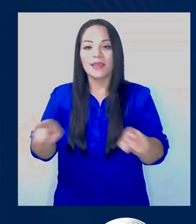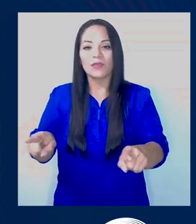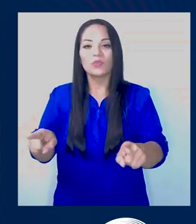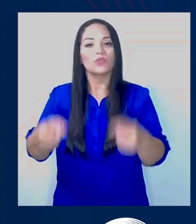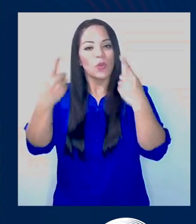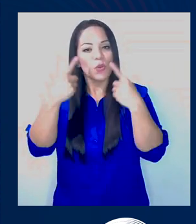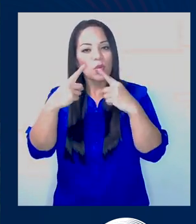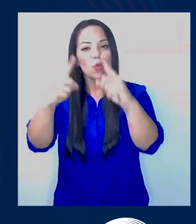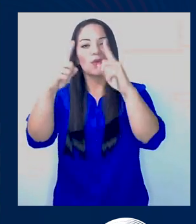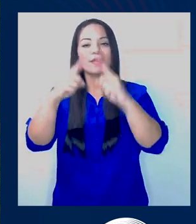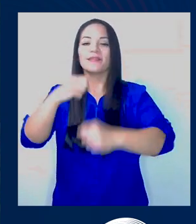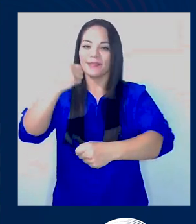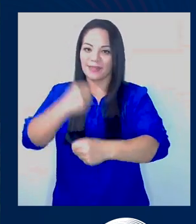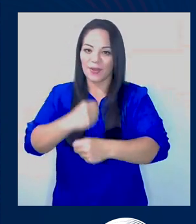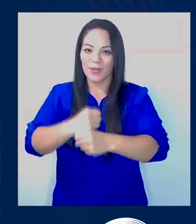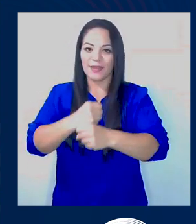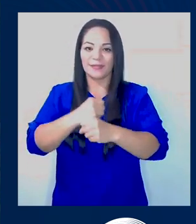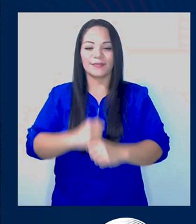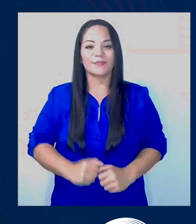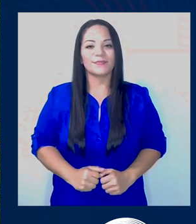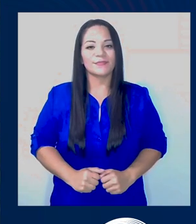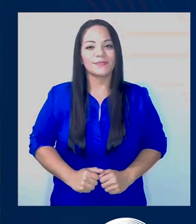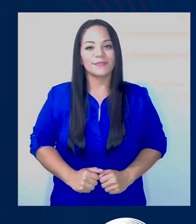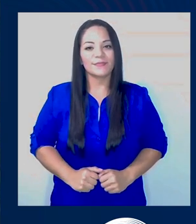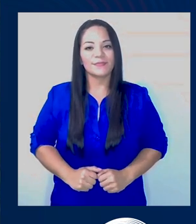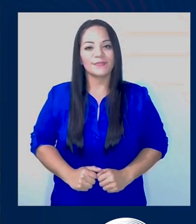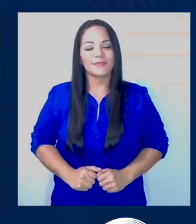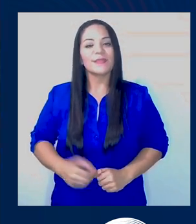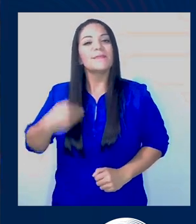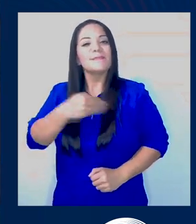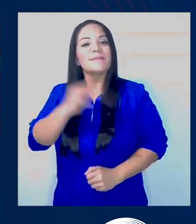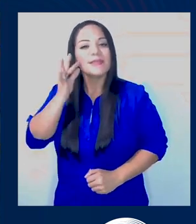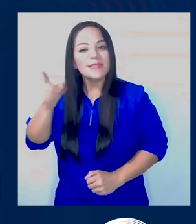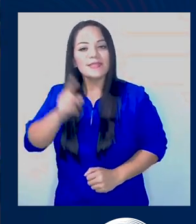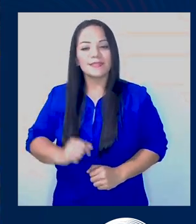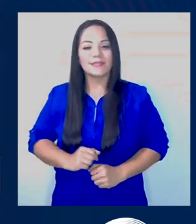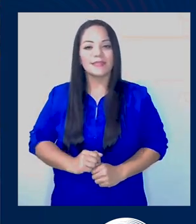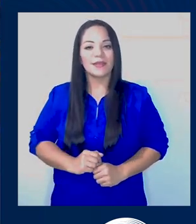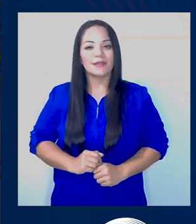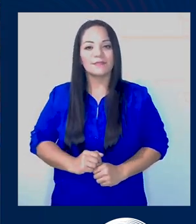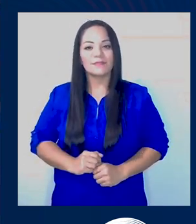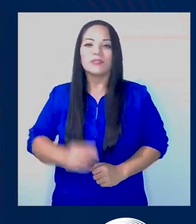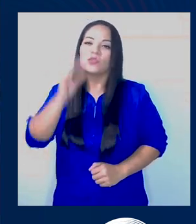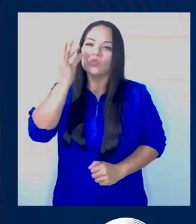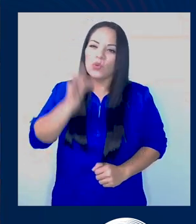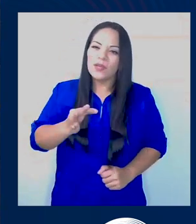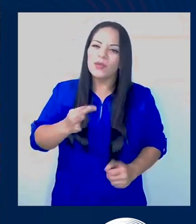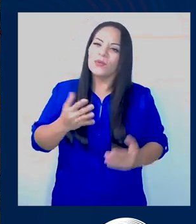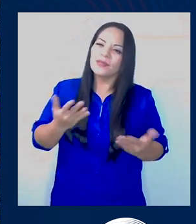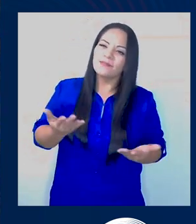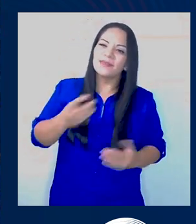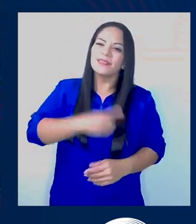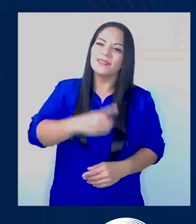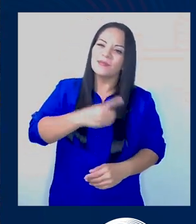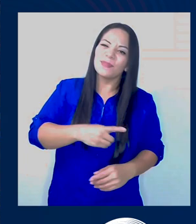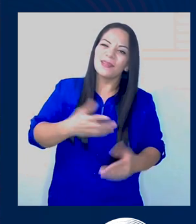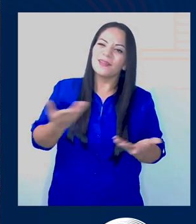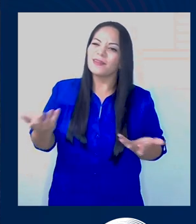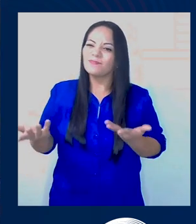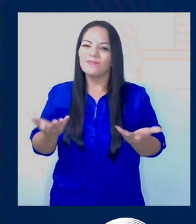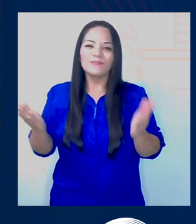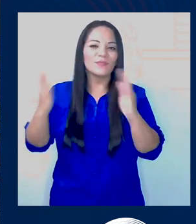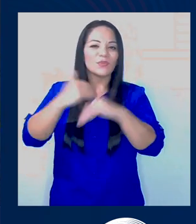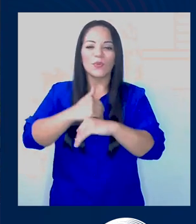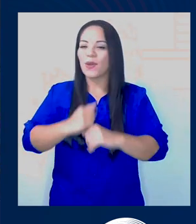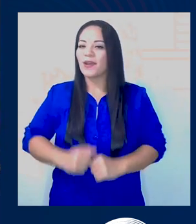herramientas para que puedan trabajar. Ministra, yo creo que se nos fue la mano con la